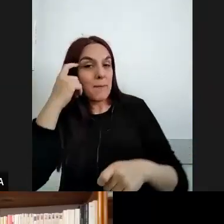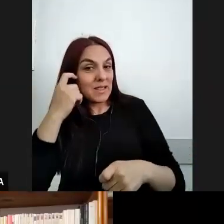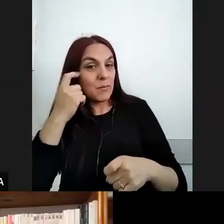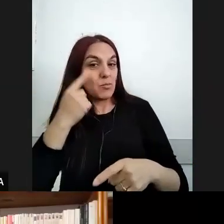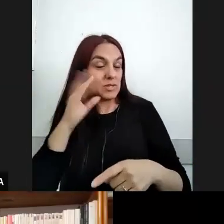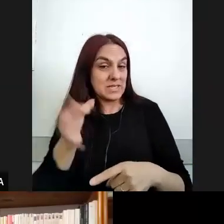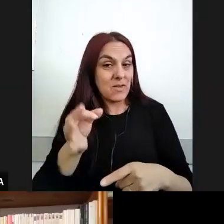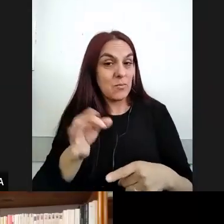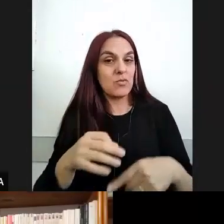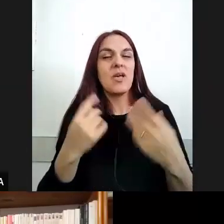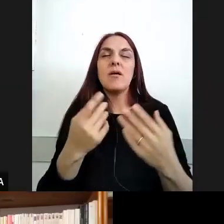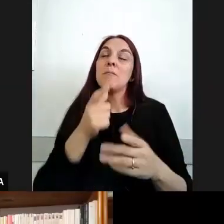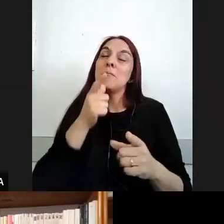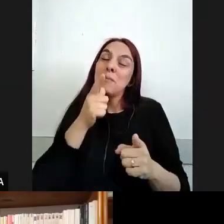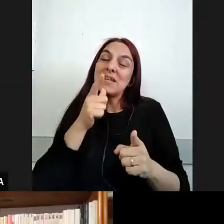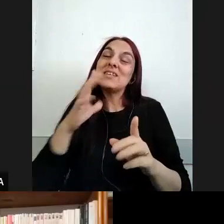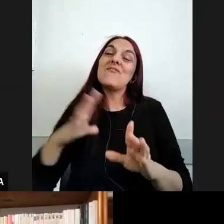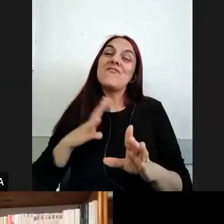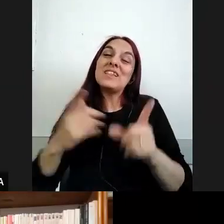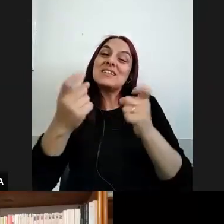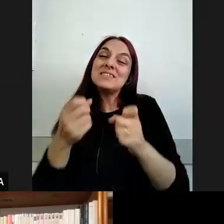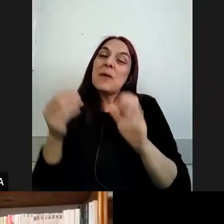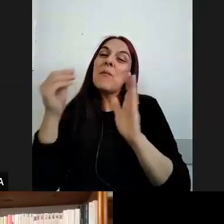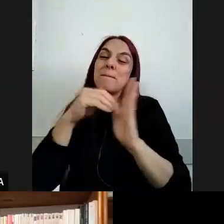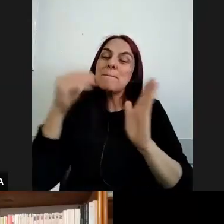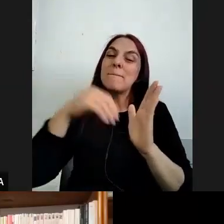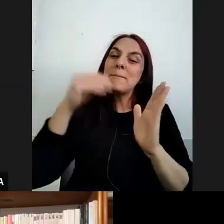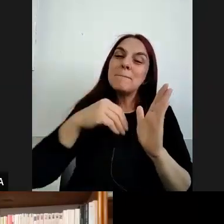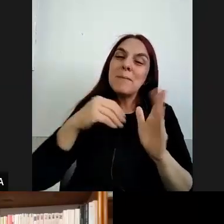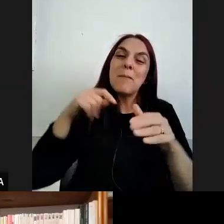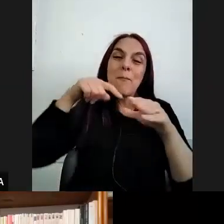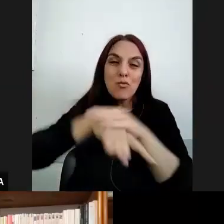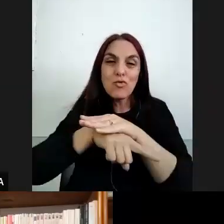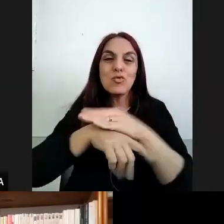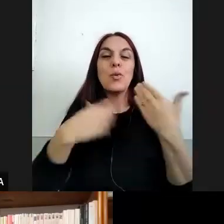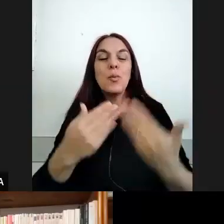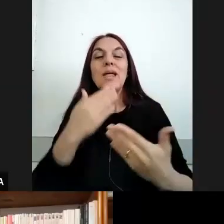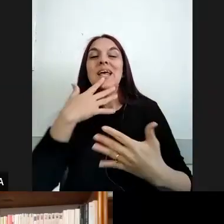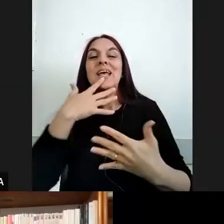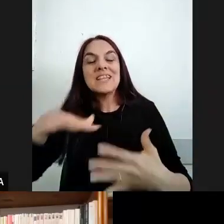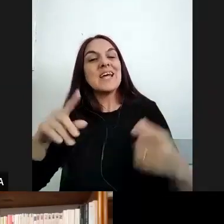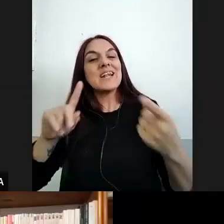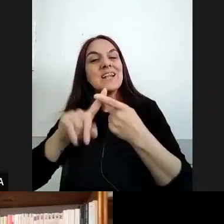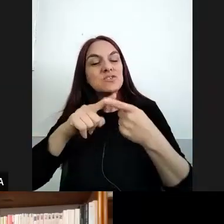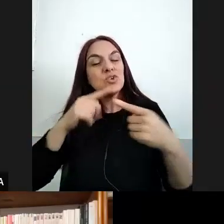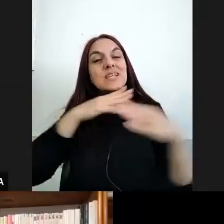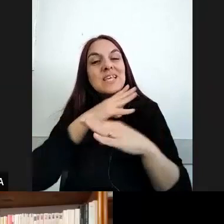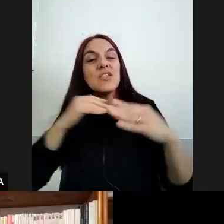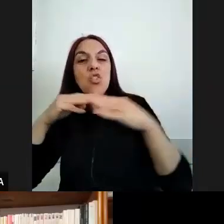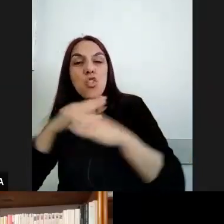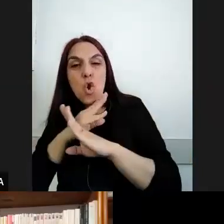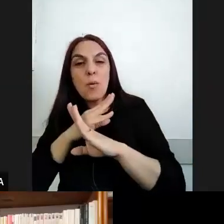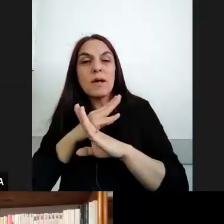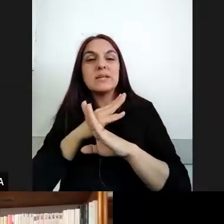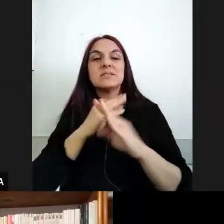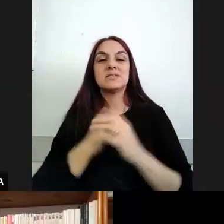deben complejizarse ¿no? poder complejizar estas relaciones y concebir las relaciones entre las lenguas las clasificaciones de los